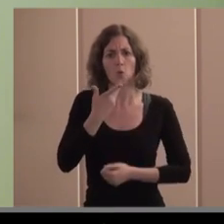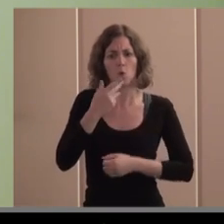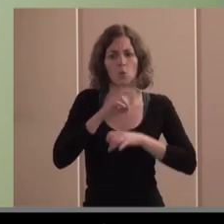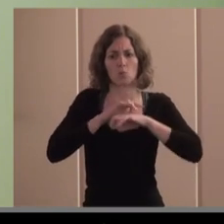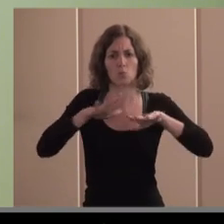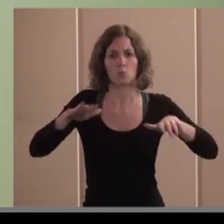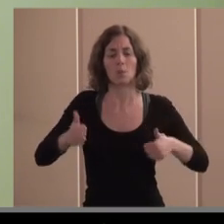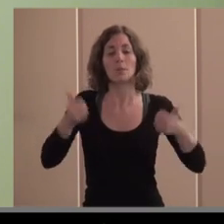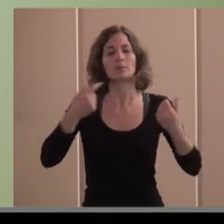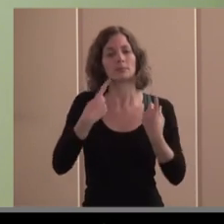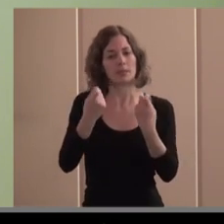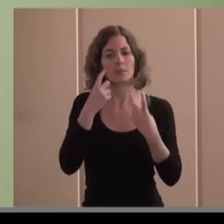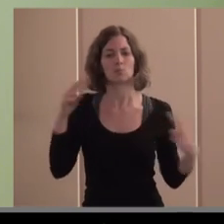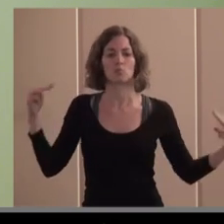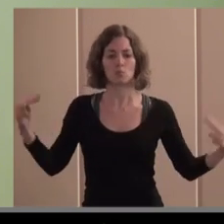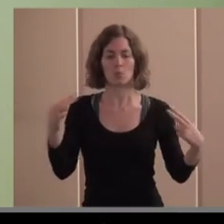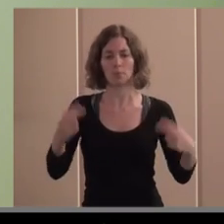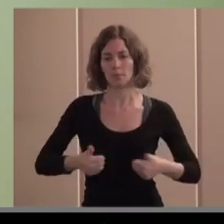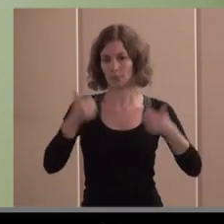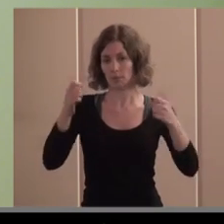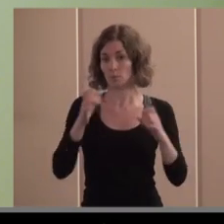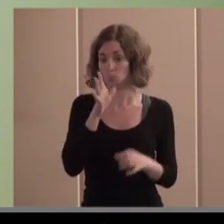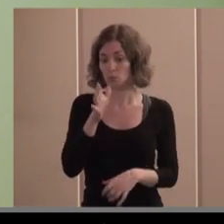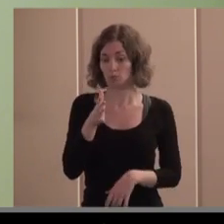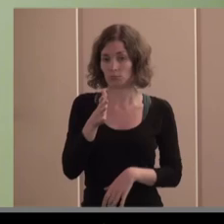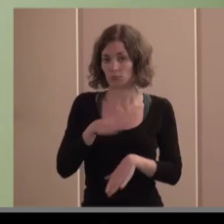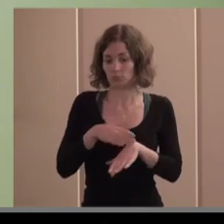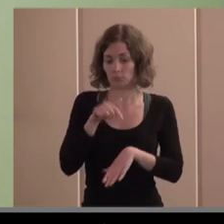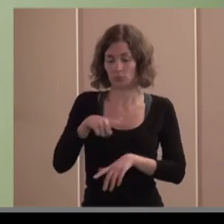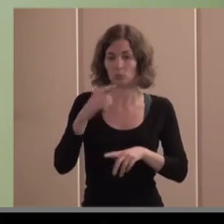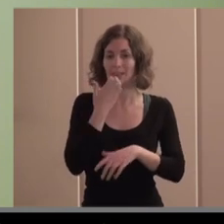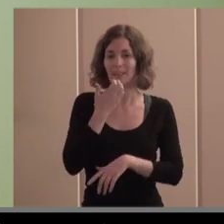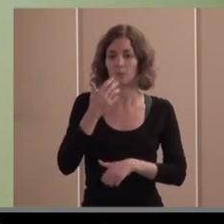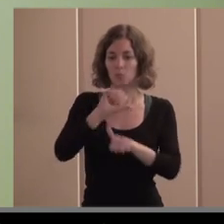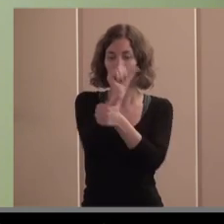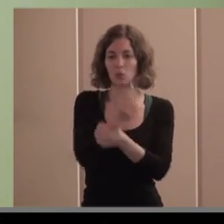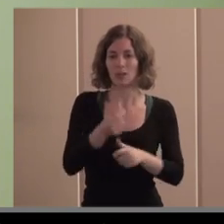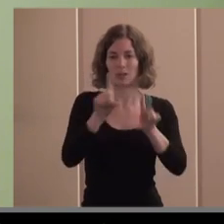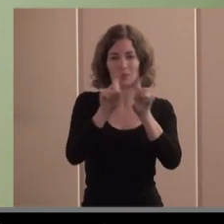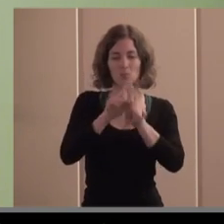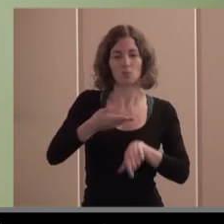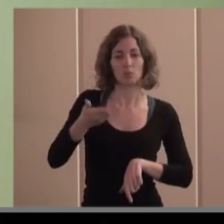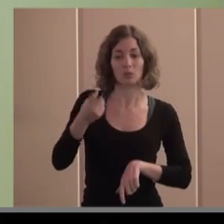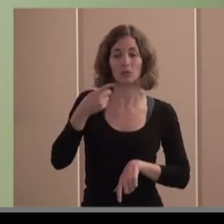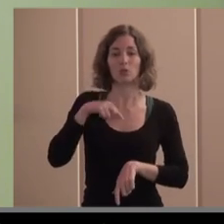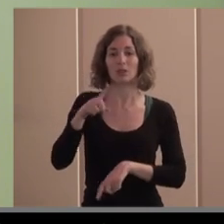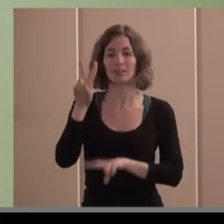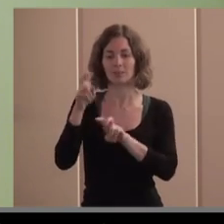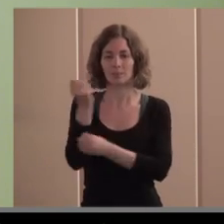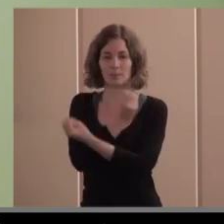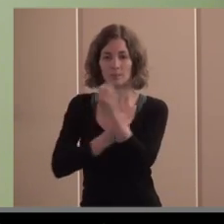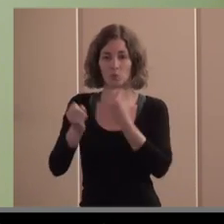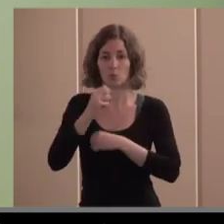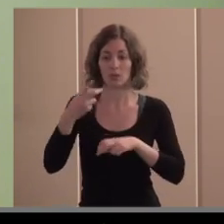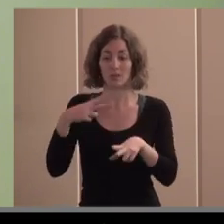la visibilidad como un claro ejemplo de modelo empresarial donde la racionalidad económica y el progreso social son criterios compatibles